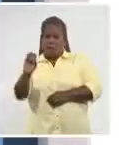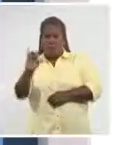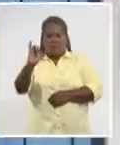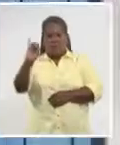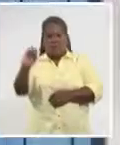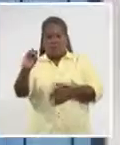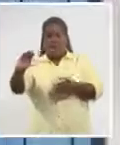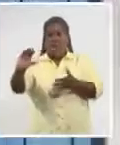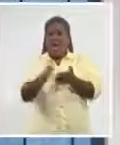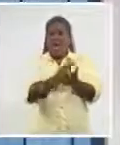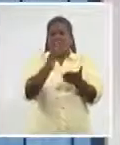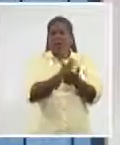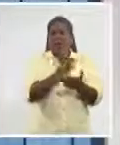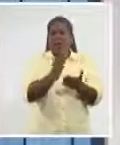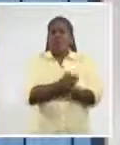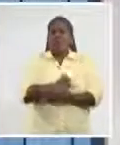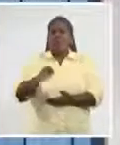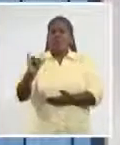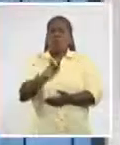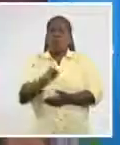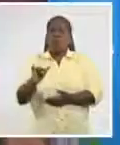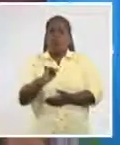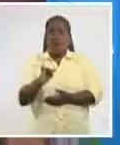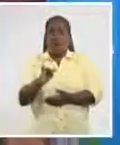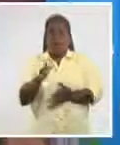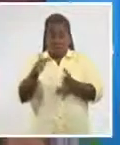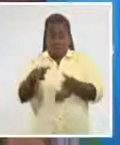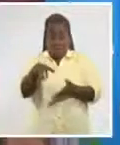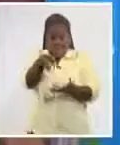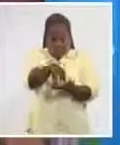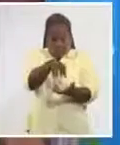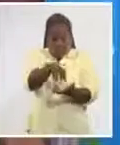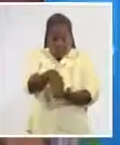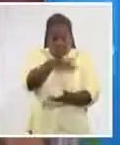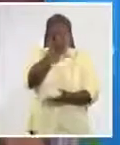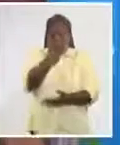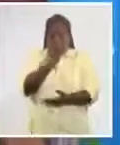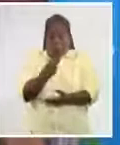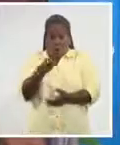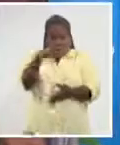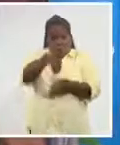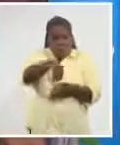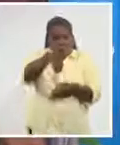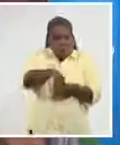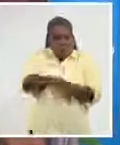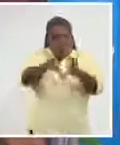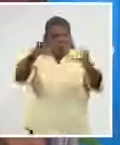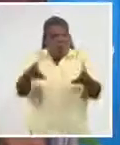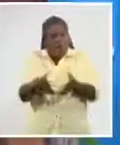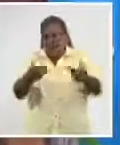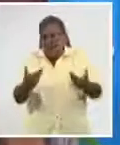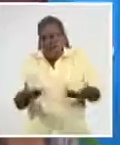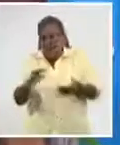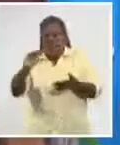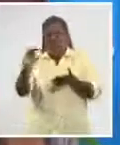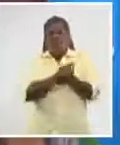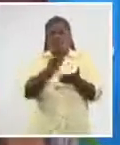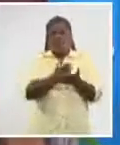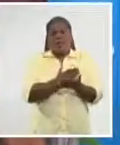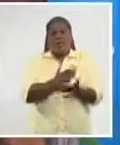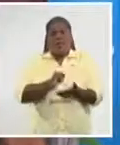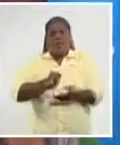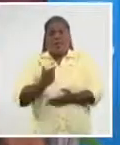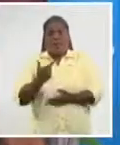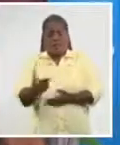sino también quiero que sea un espacio para que los jóvenes se inserten en el mundo del libro-arte para promover también la obra de otros